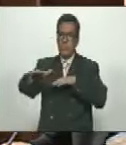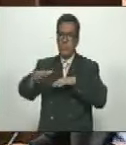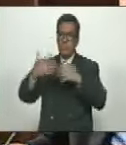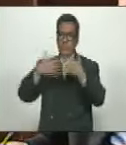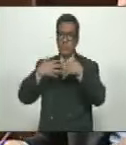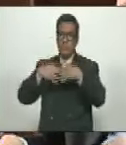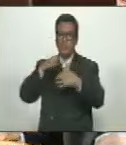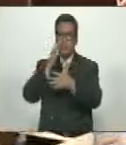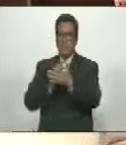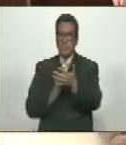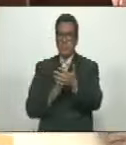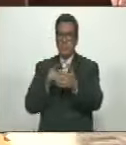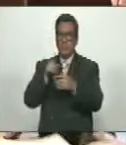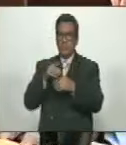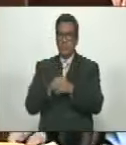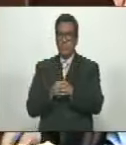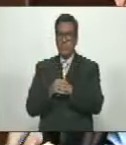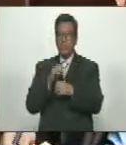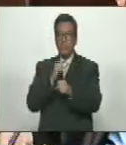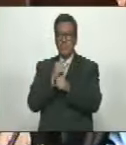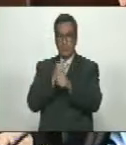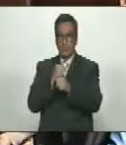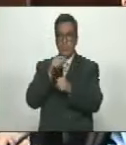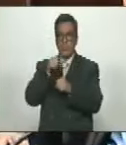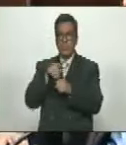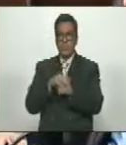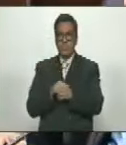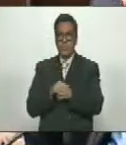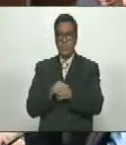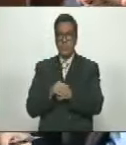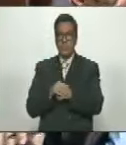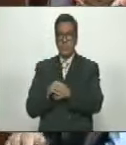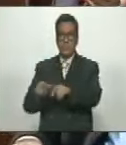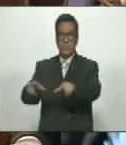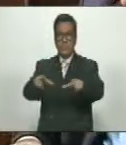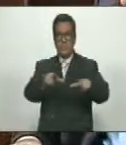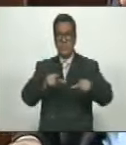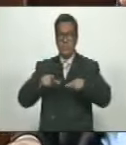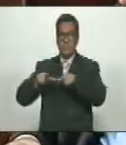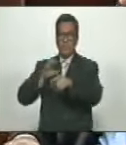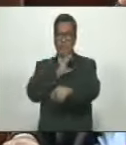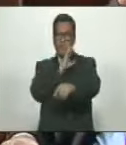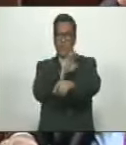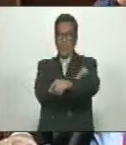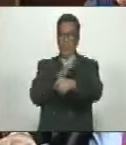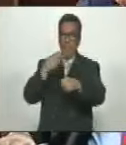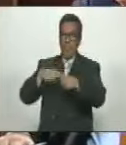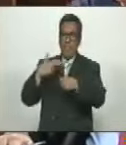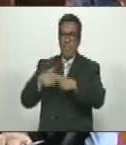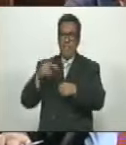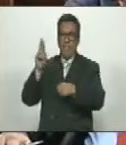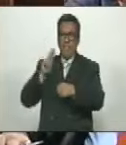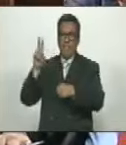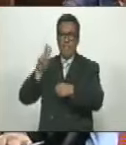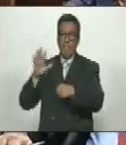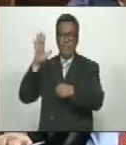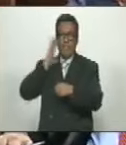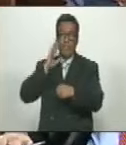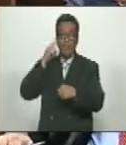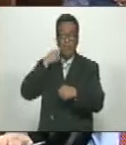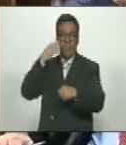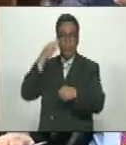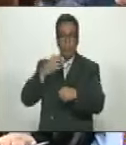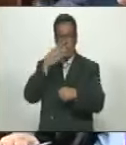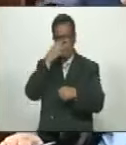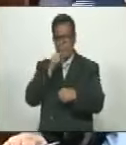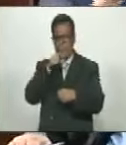las empresas mixtas que funcionan y trabajan en el área de energía y petróleo en la república entendiendo de